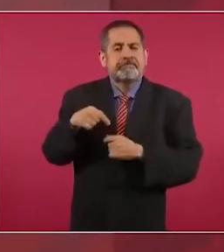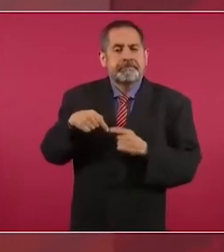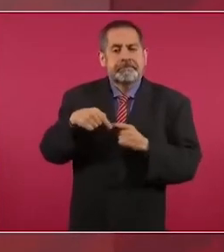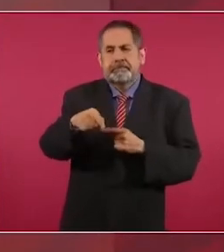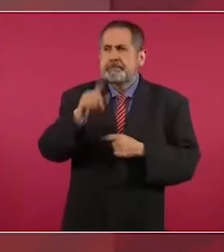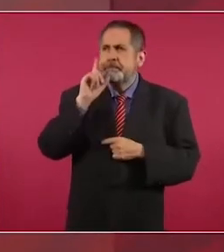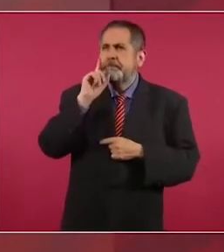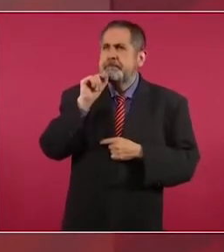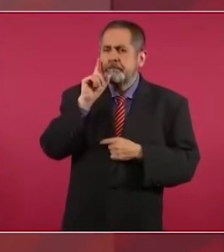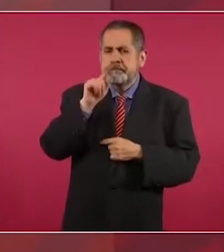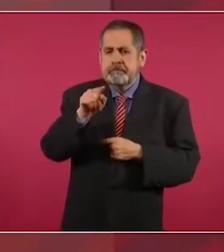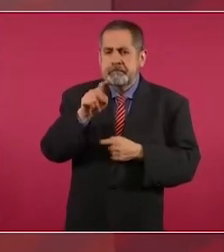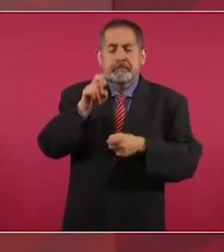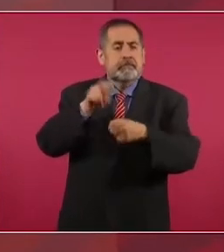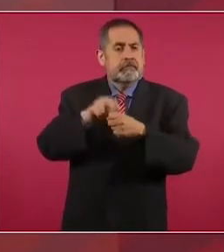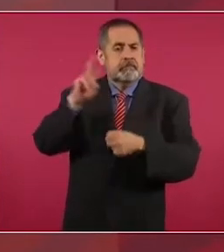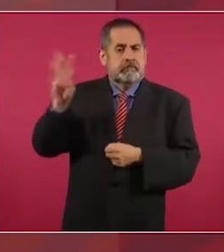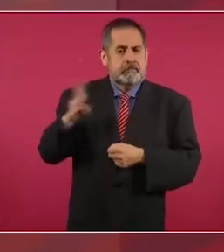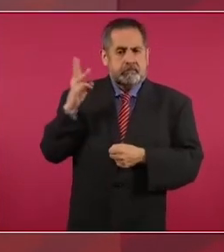mañana en Washington.